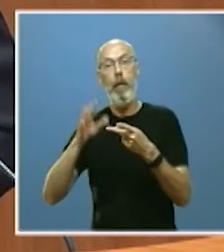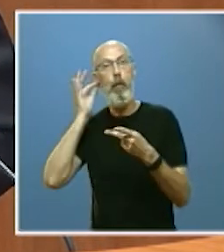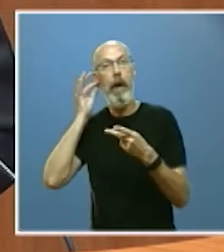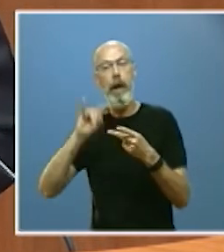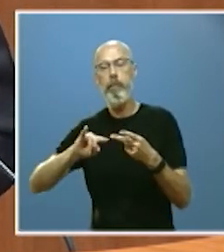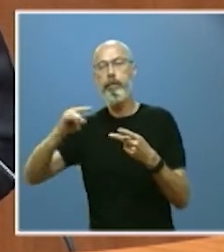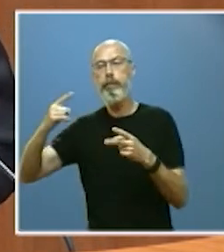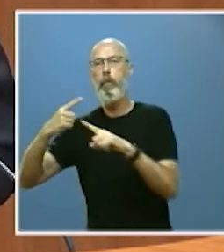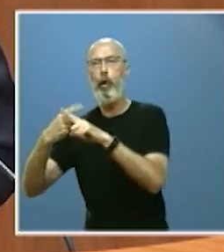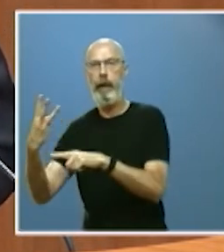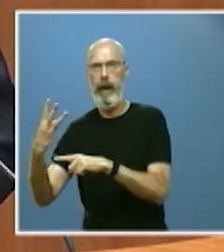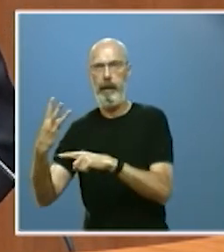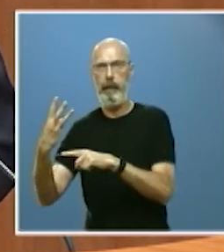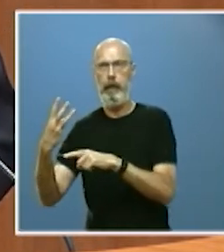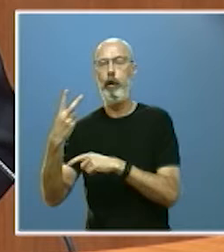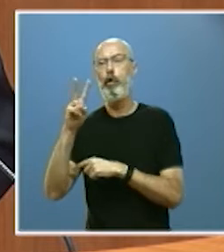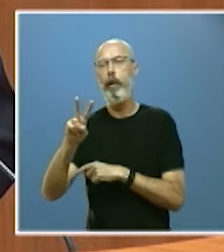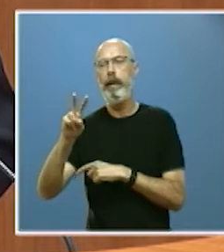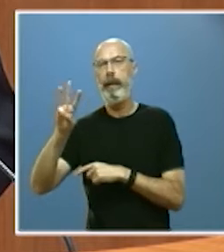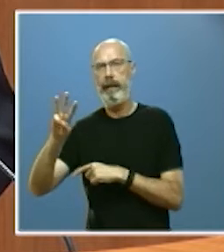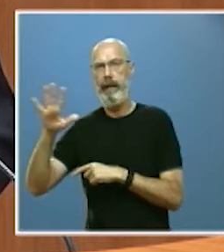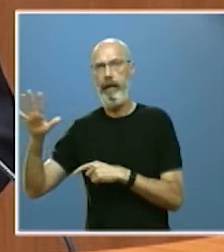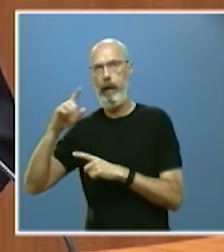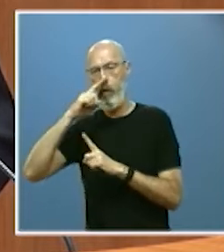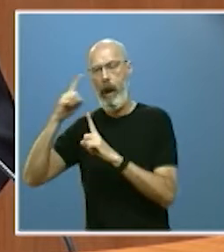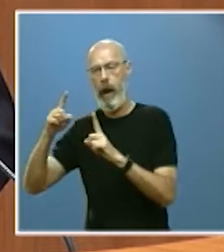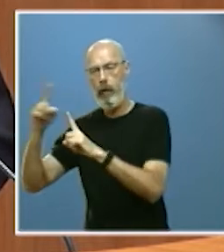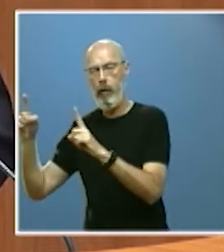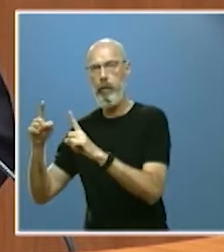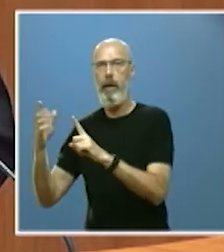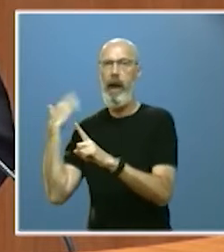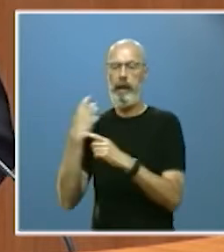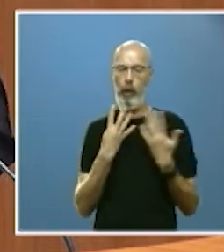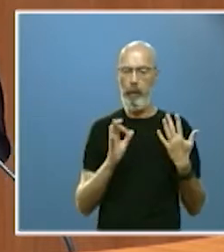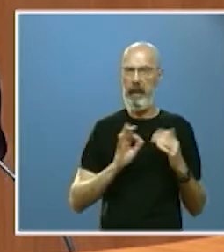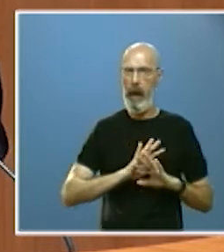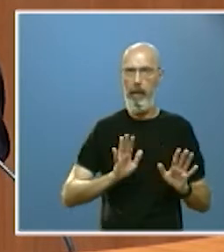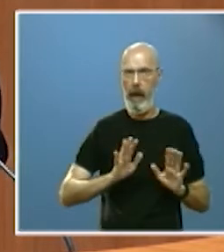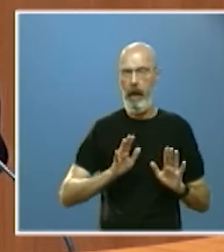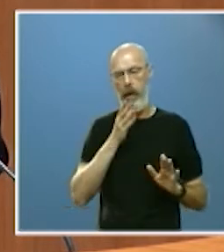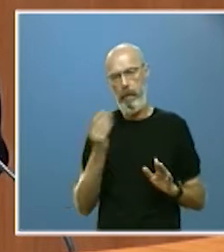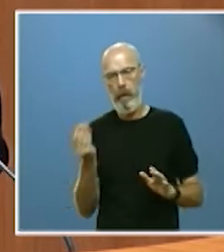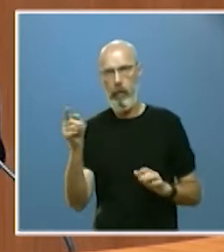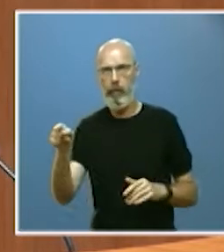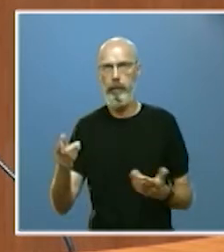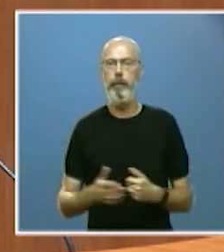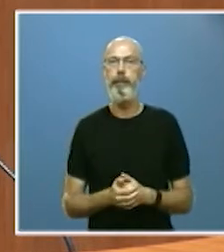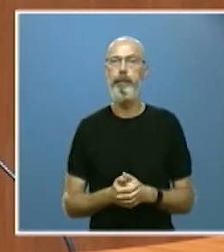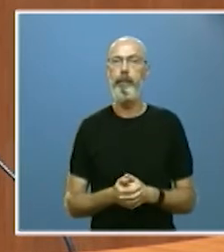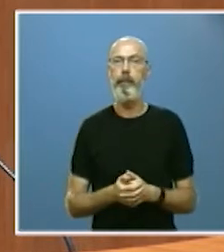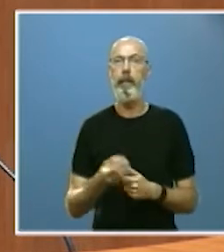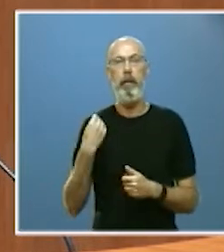incorporadas son 235 al año por 90 antes. Rejuvenecimiento y